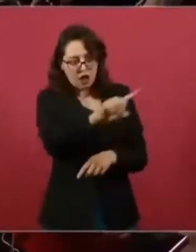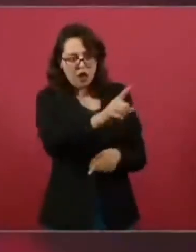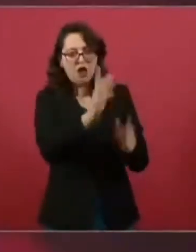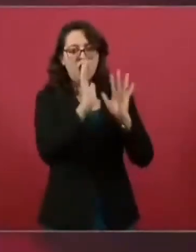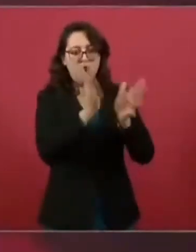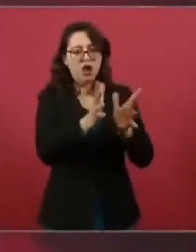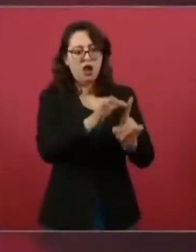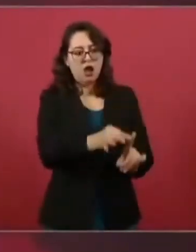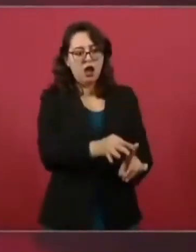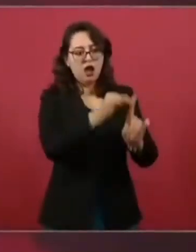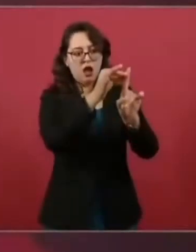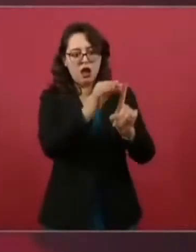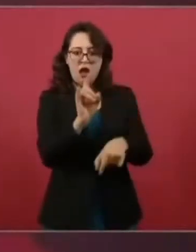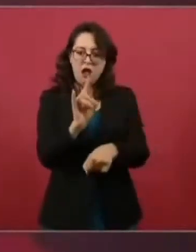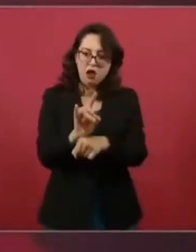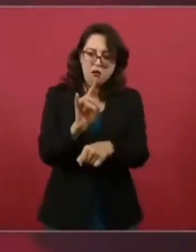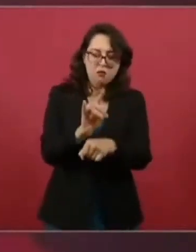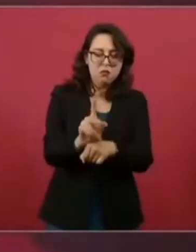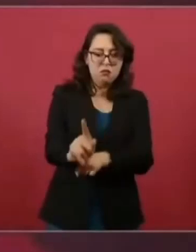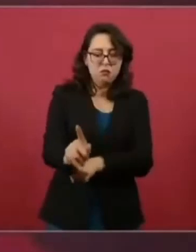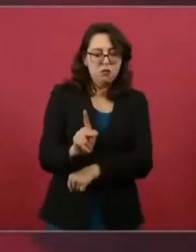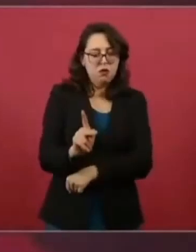porque esta simulación